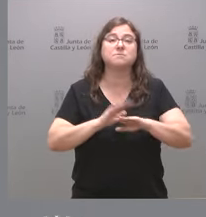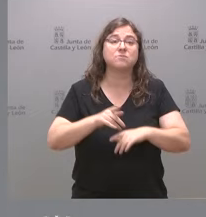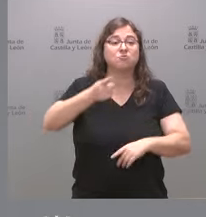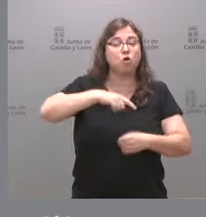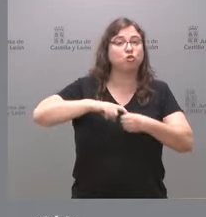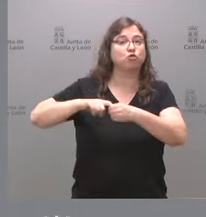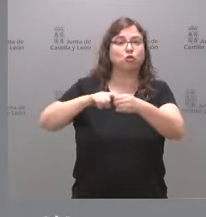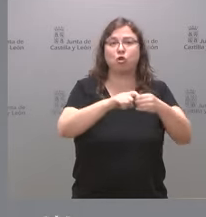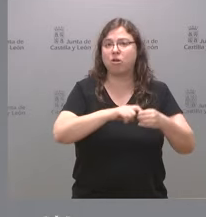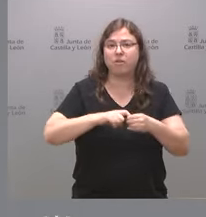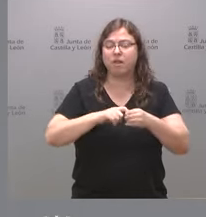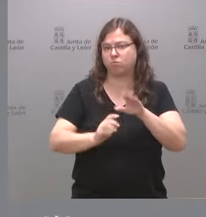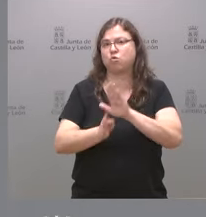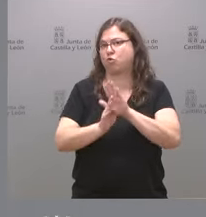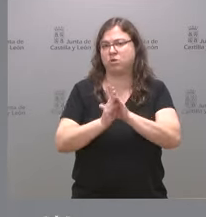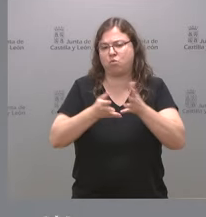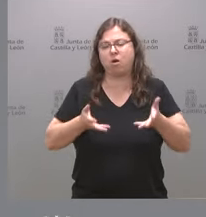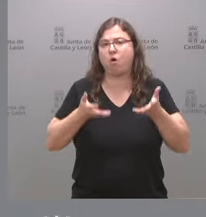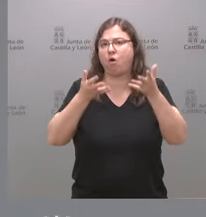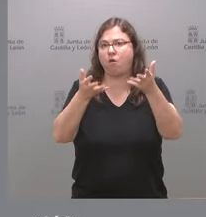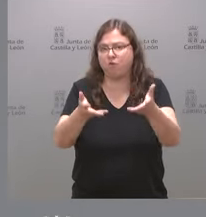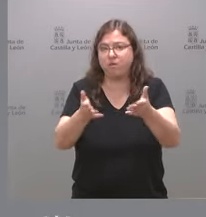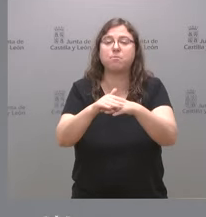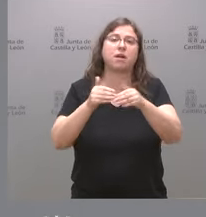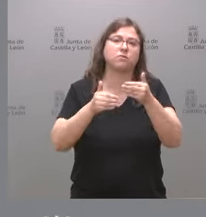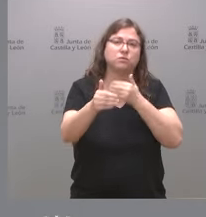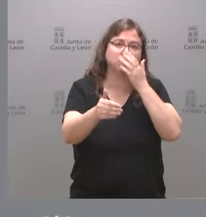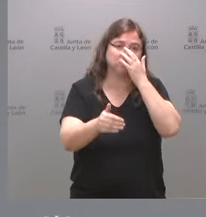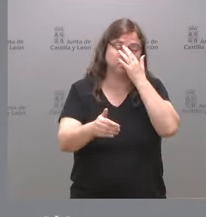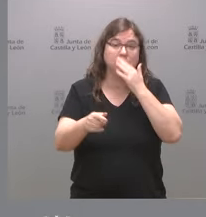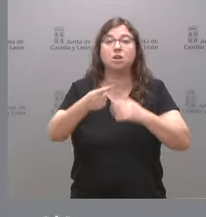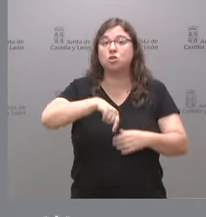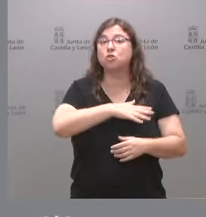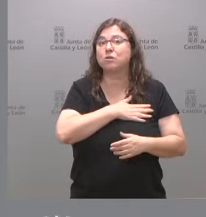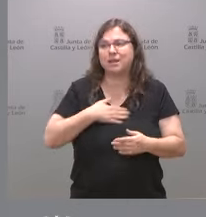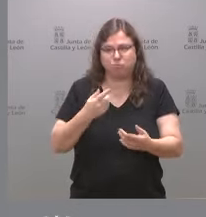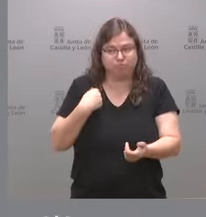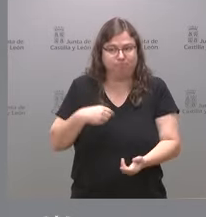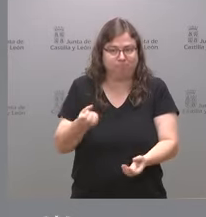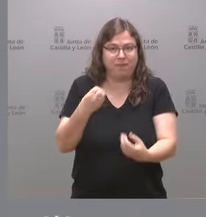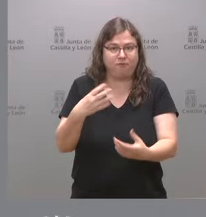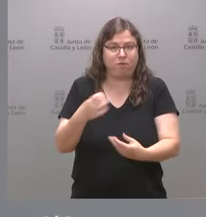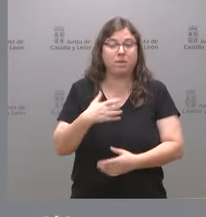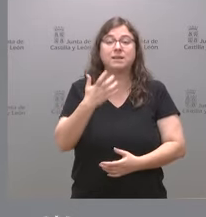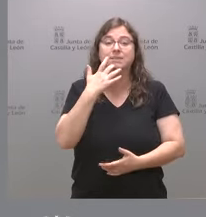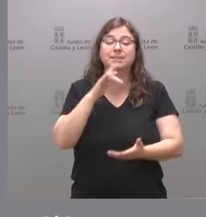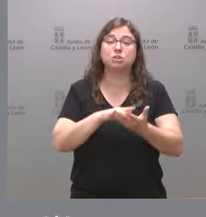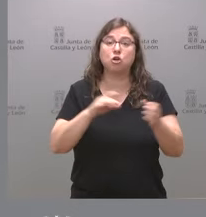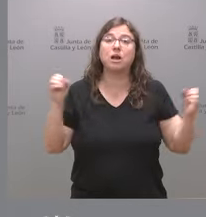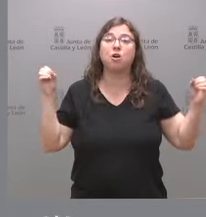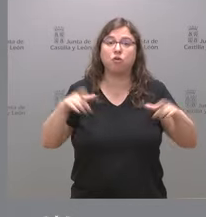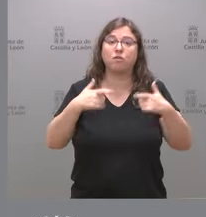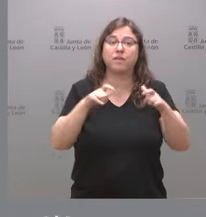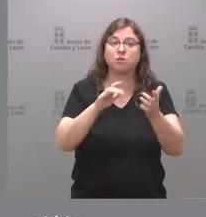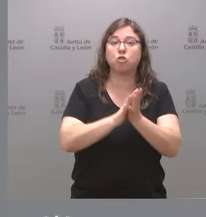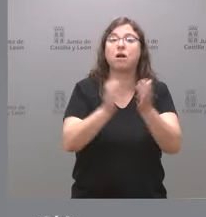de esta solidaridad la vamos a seguir ofreciendo en el futuro. Y queremos, a su vez, información. si va a haber una conferencia sectorial y ha habido un acuerdo,